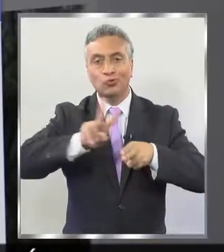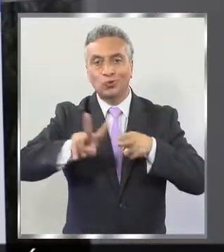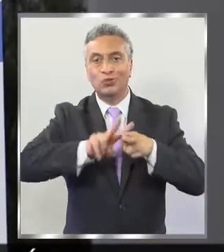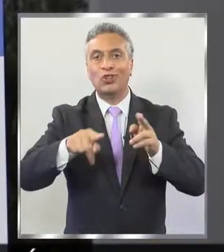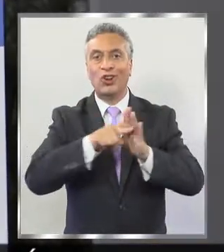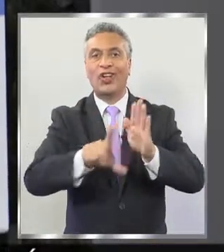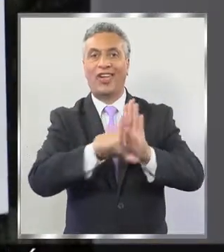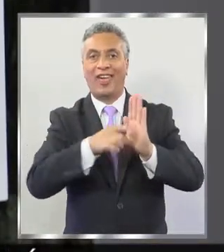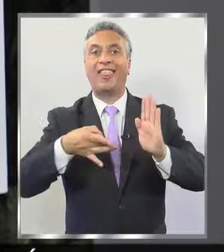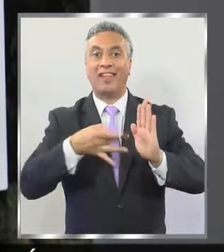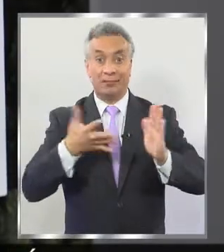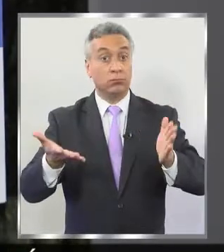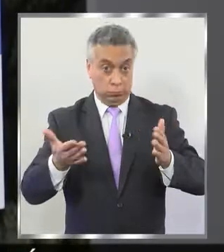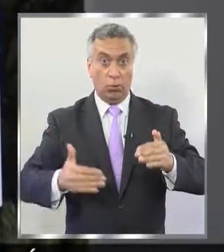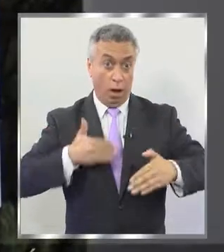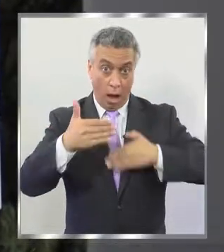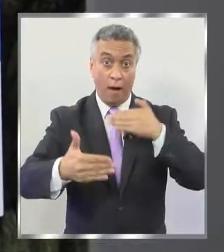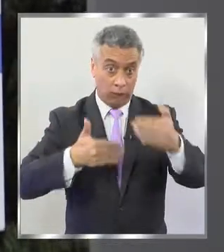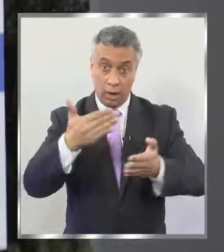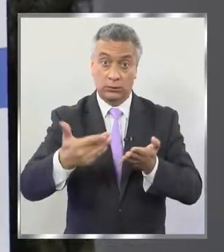acorde a Avanza, la tecnología.